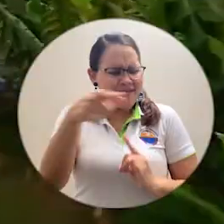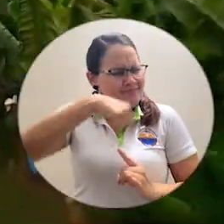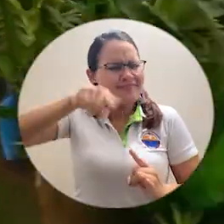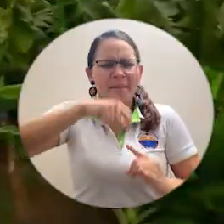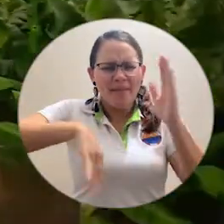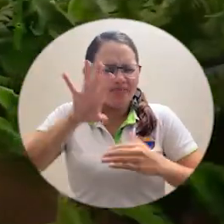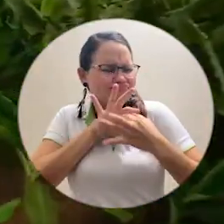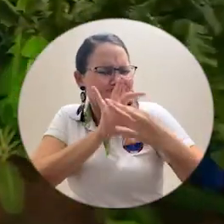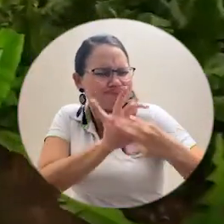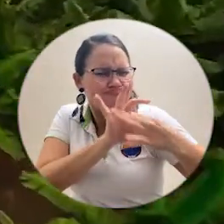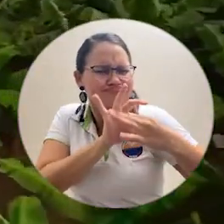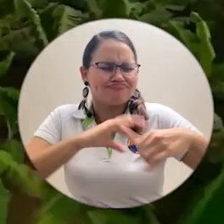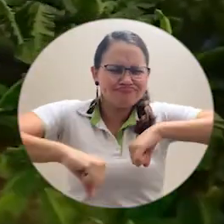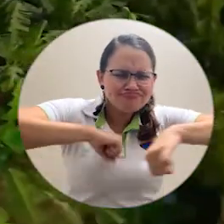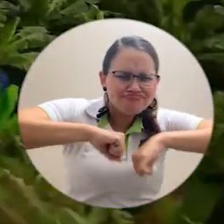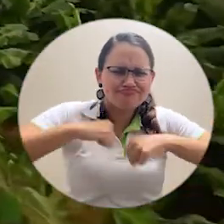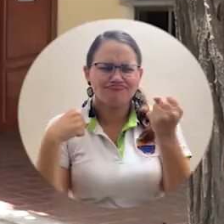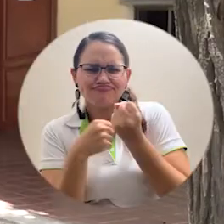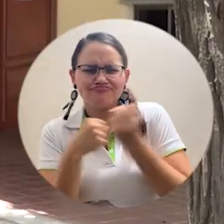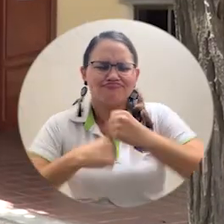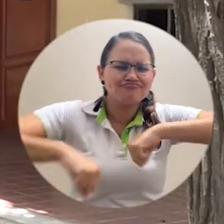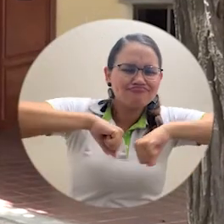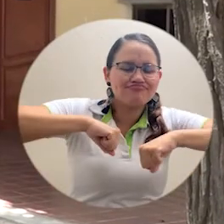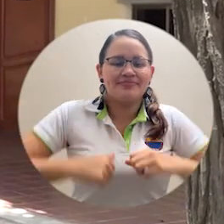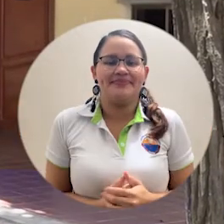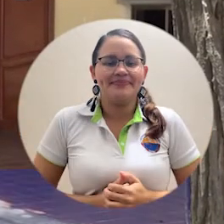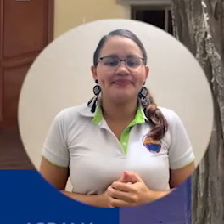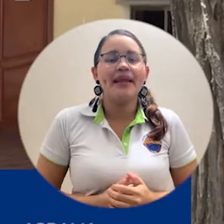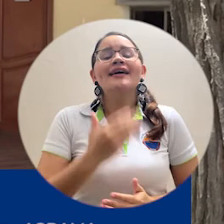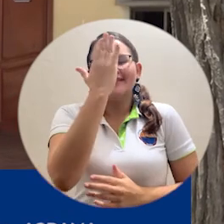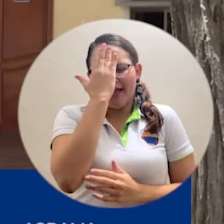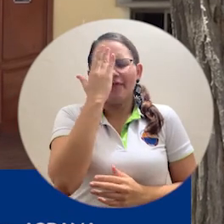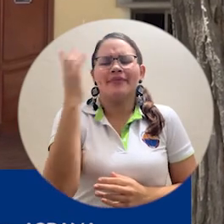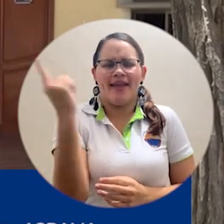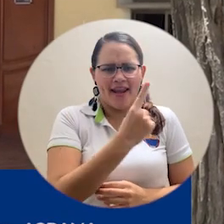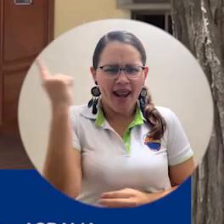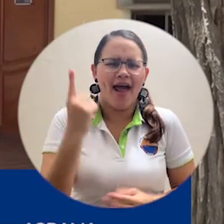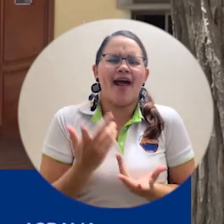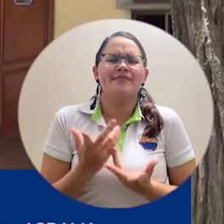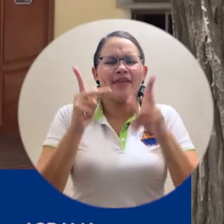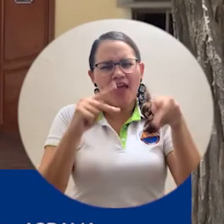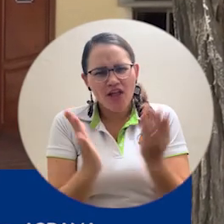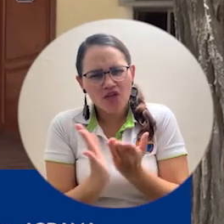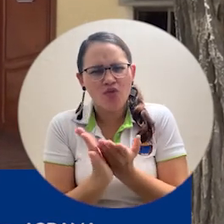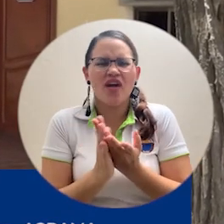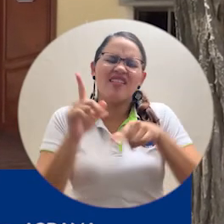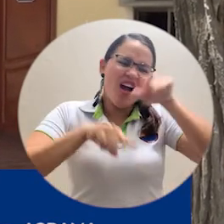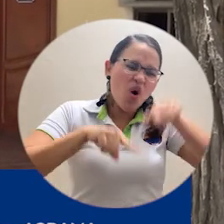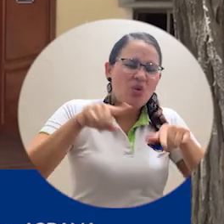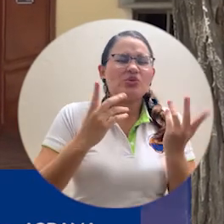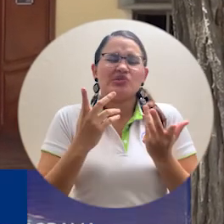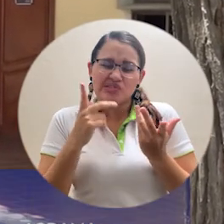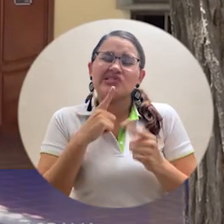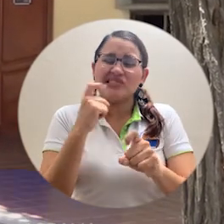existente entre ambas organizaciones. Sabemos que aquí estudian muchas personas en condición de vulnerabilidad y por eso pues